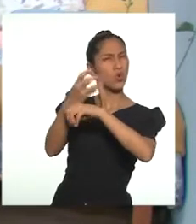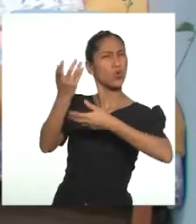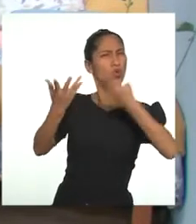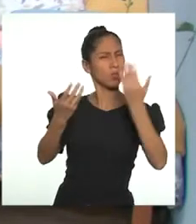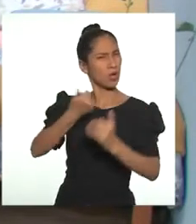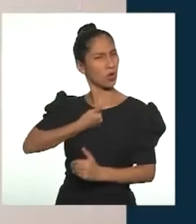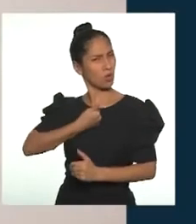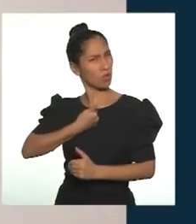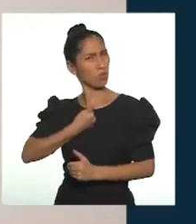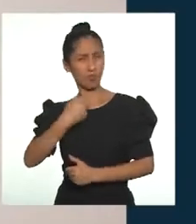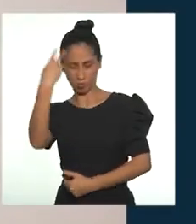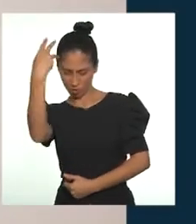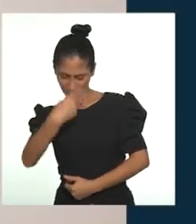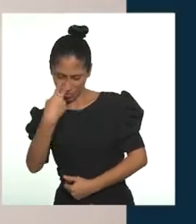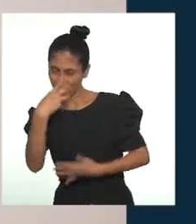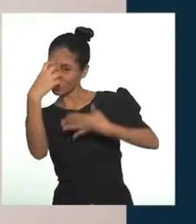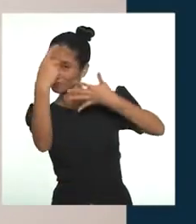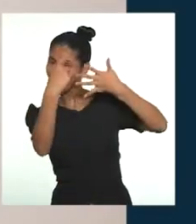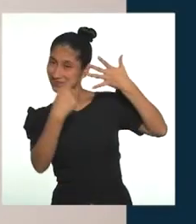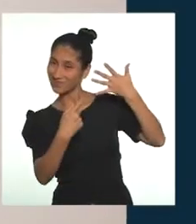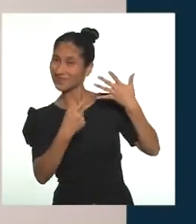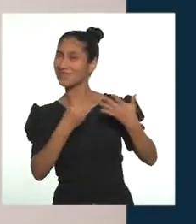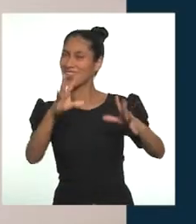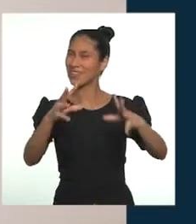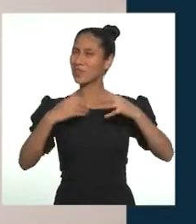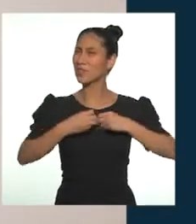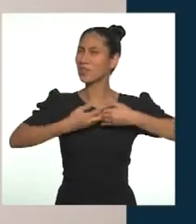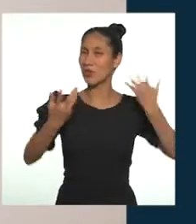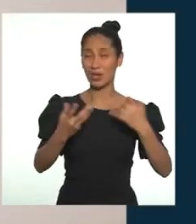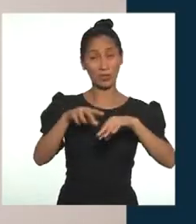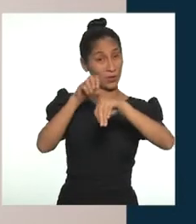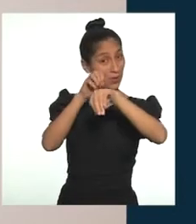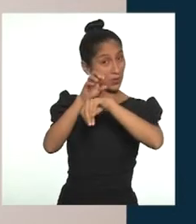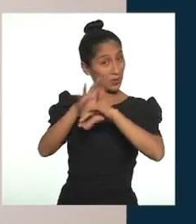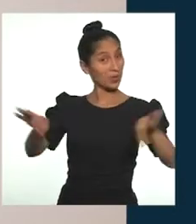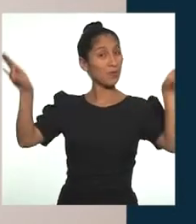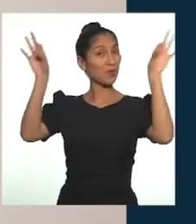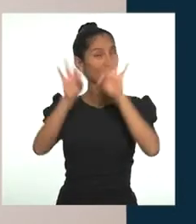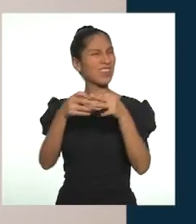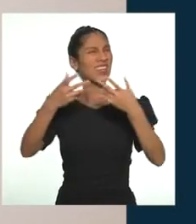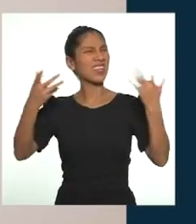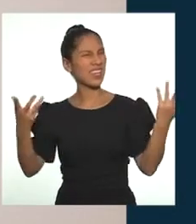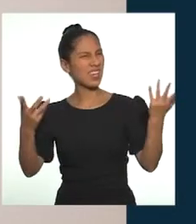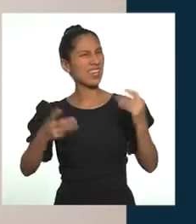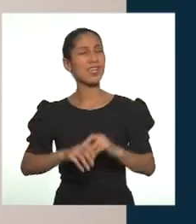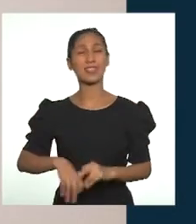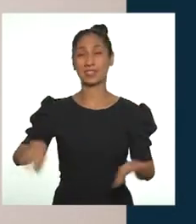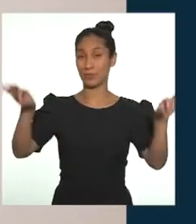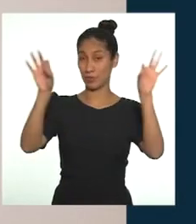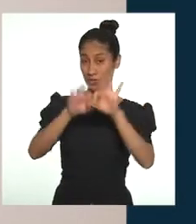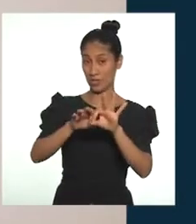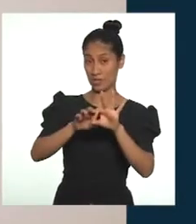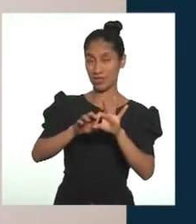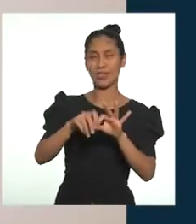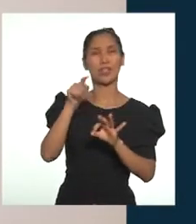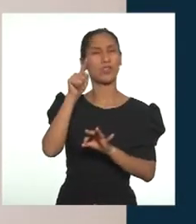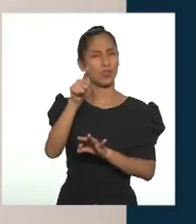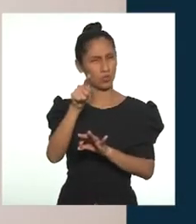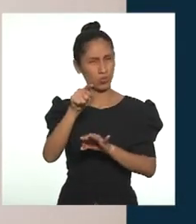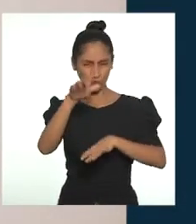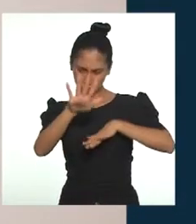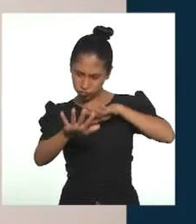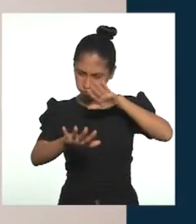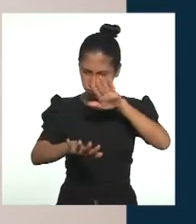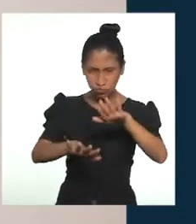autoestima y mejorarla? Como consejo muy importante, es necesario seguir ciertos pasos para llegar al último